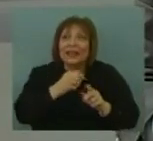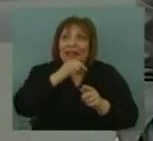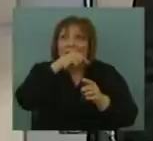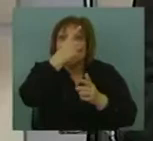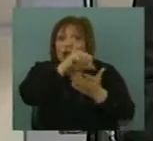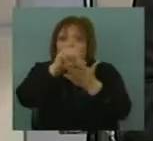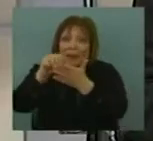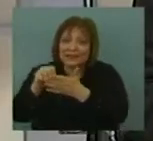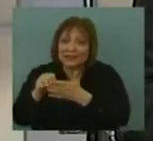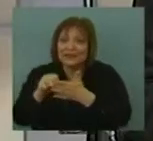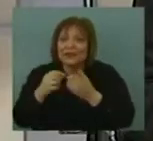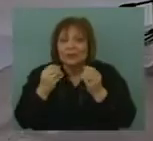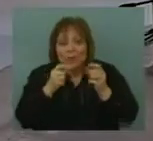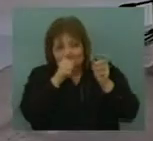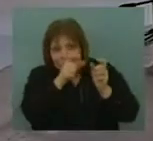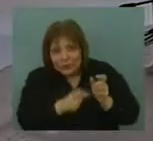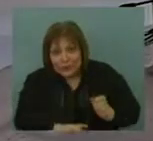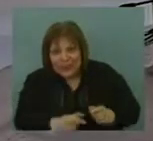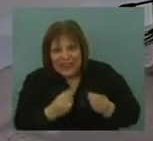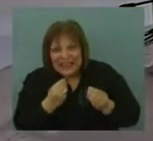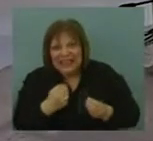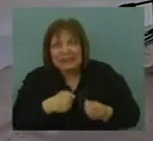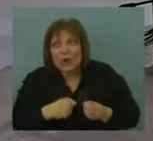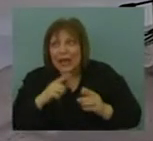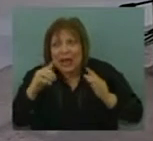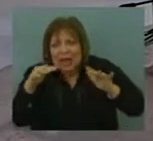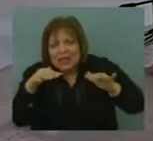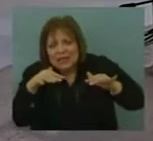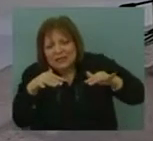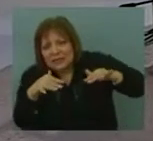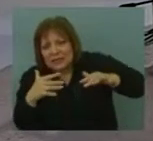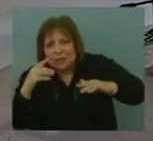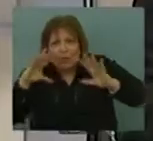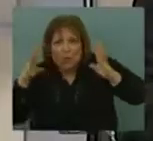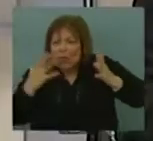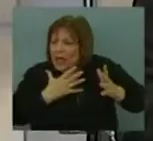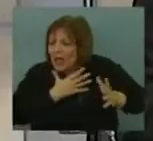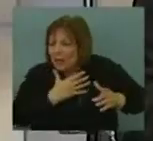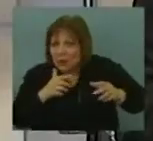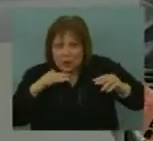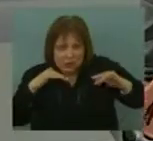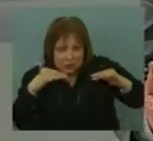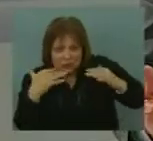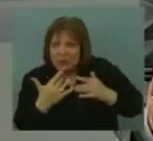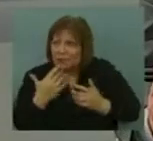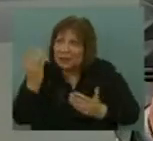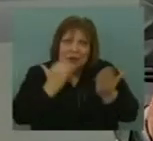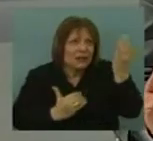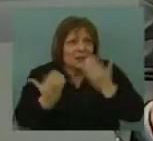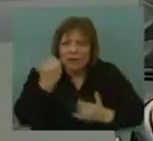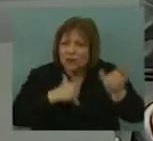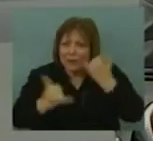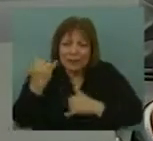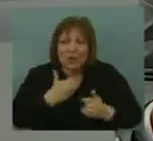refiero, por su propia impronta, por lo que es Mujica, por lo que significa a nivel mundial. Porque estamos permanentemente recibiendo información